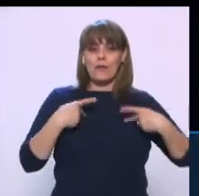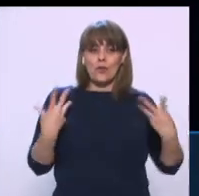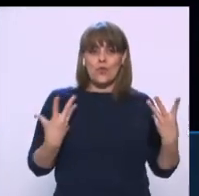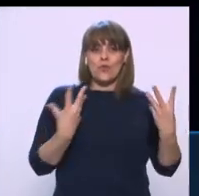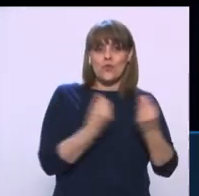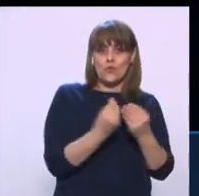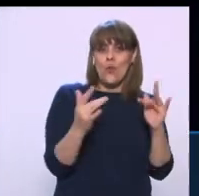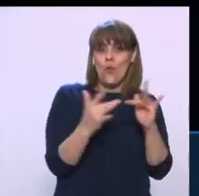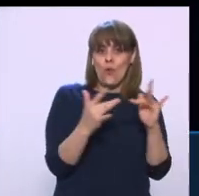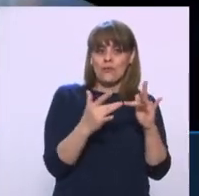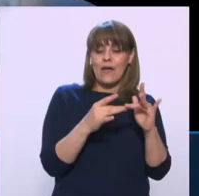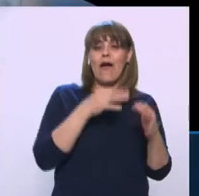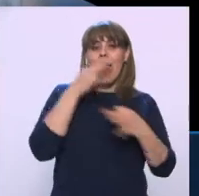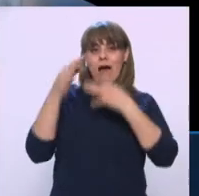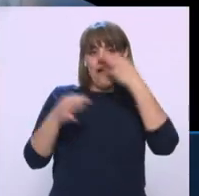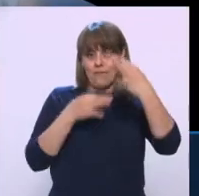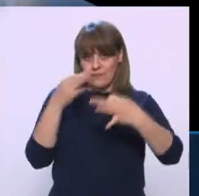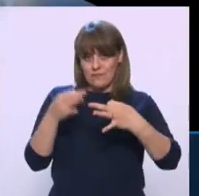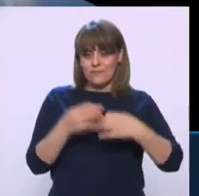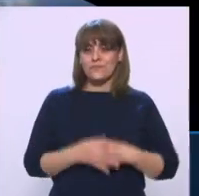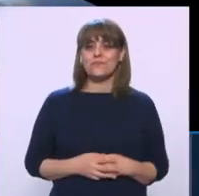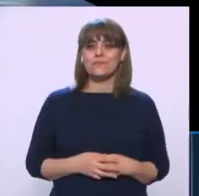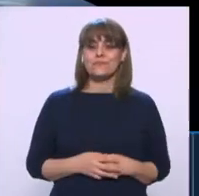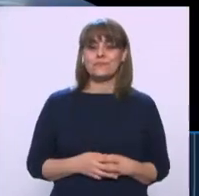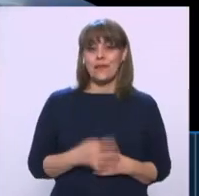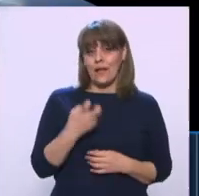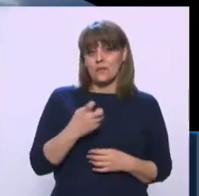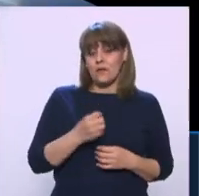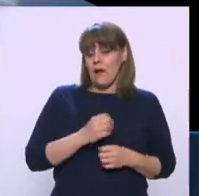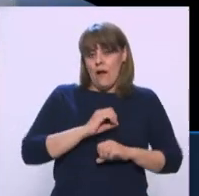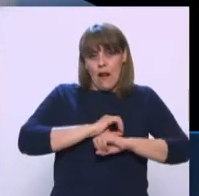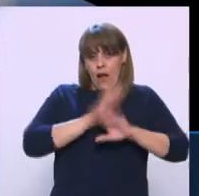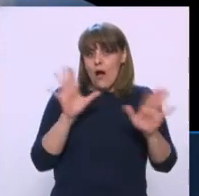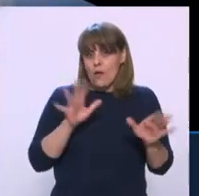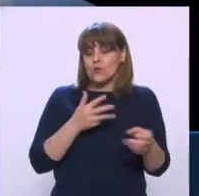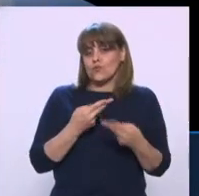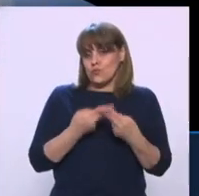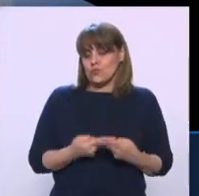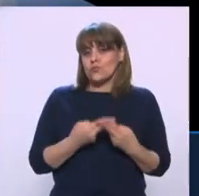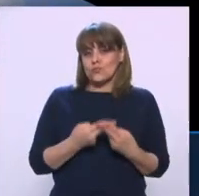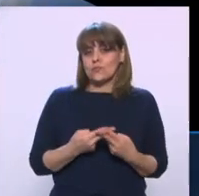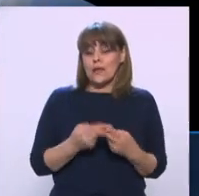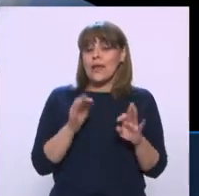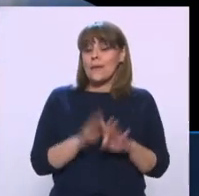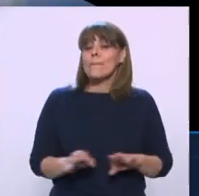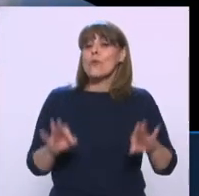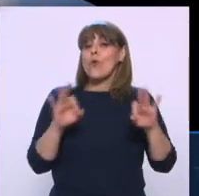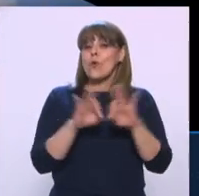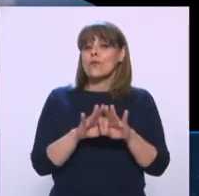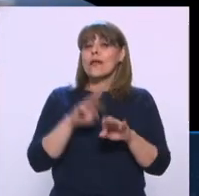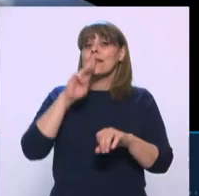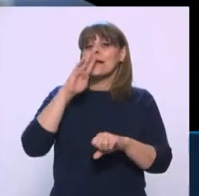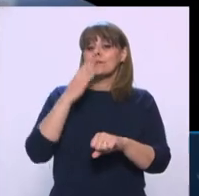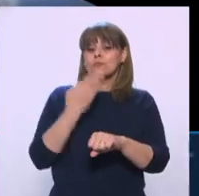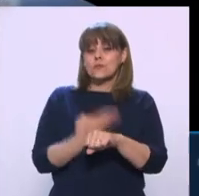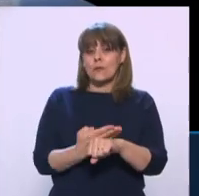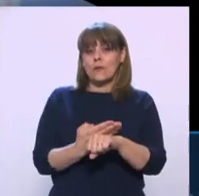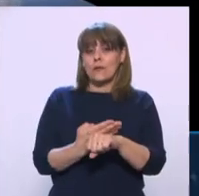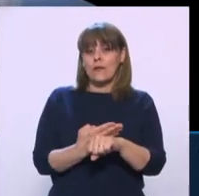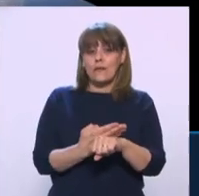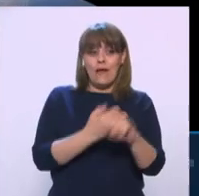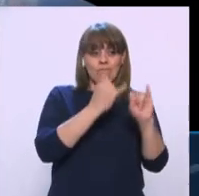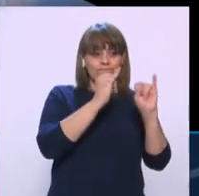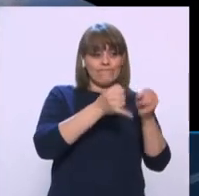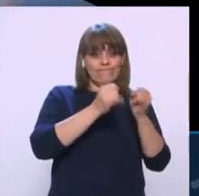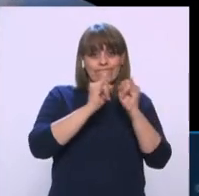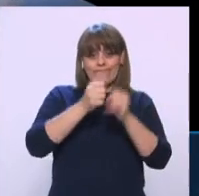Pues ahí está, no puede ser más claro el mensaje, digamos, hay una parte importante de la responsabilidad en la